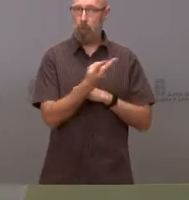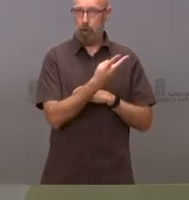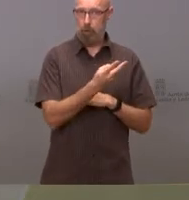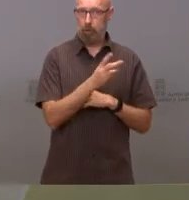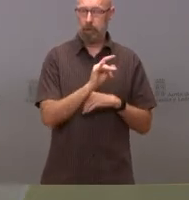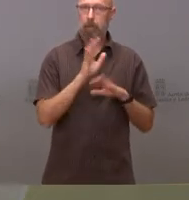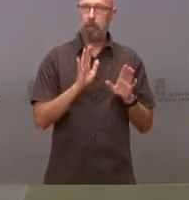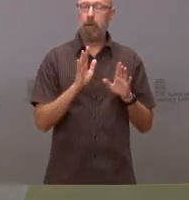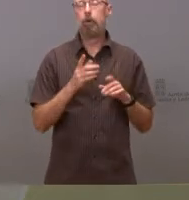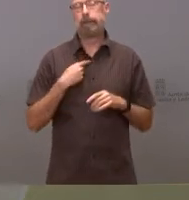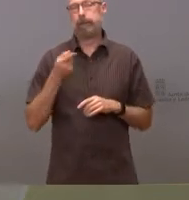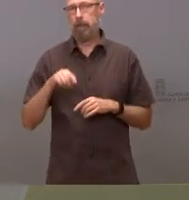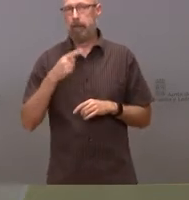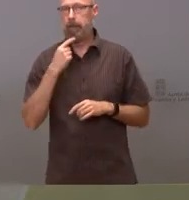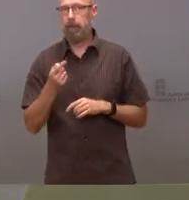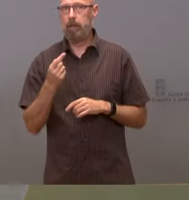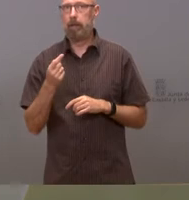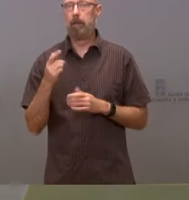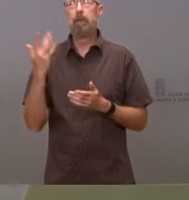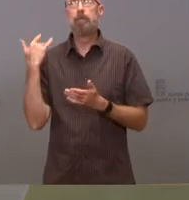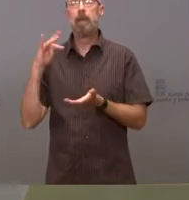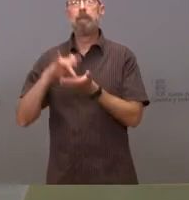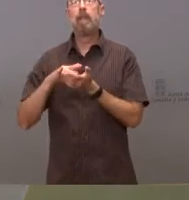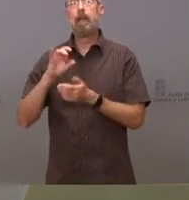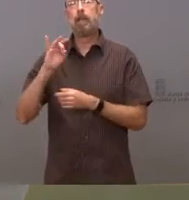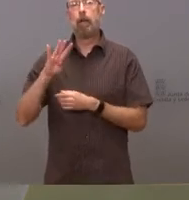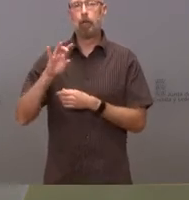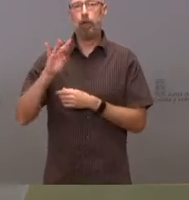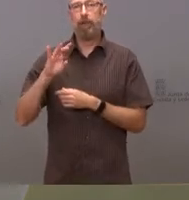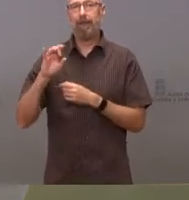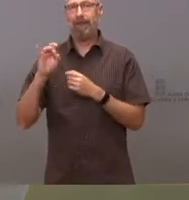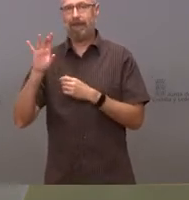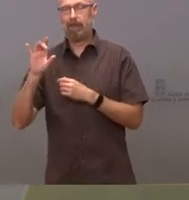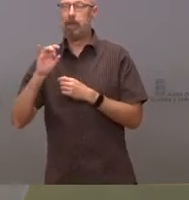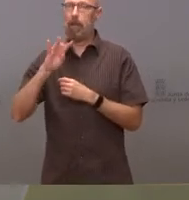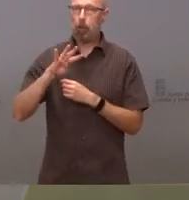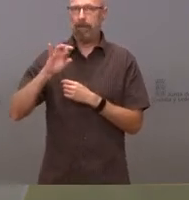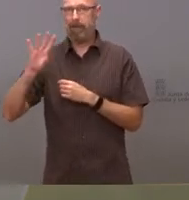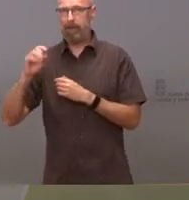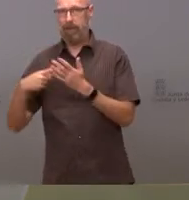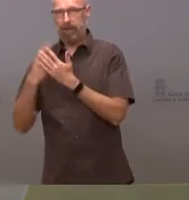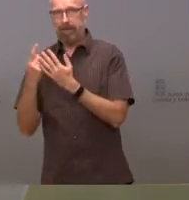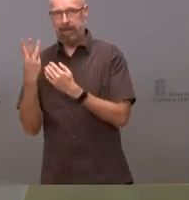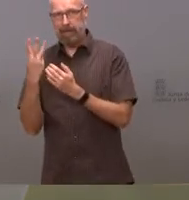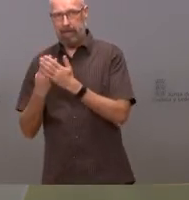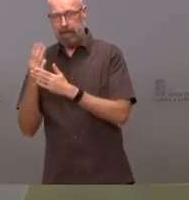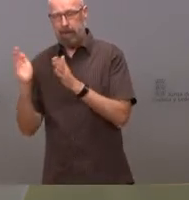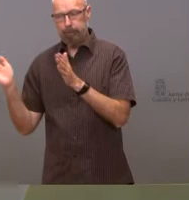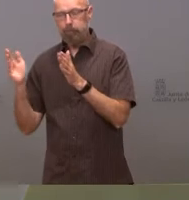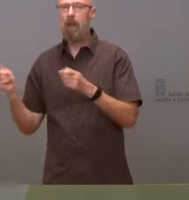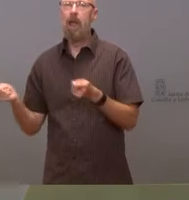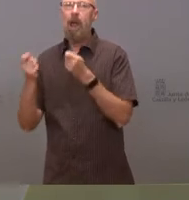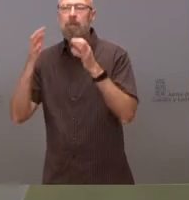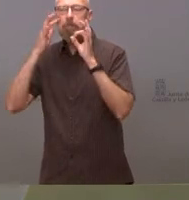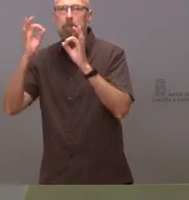hay que recordar que en los días 14, 15 y 16, son días que habíamos declarado una alarma de incendios por parte de la Junta de